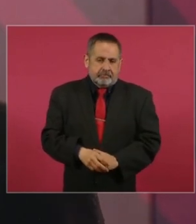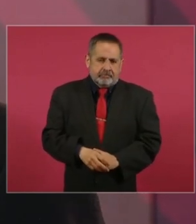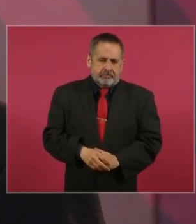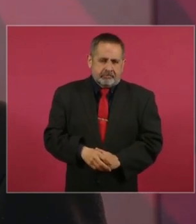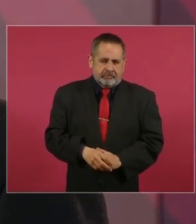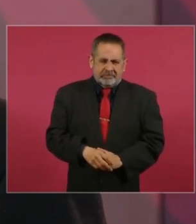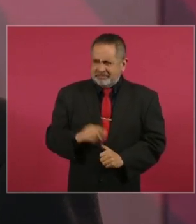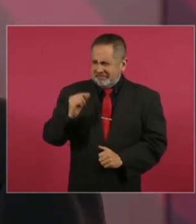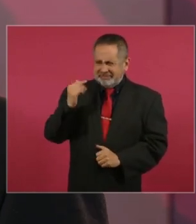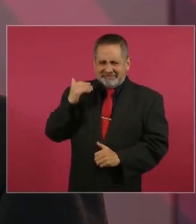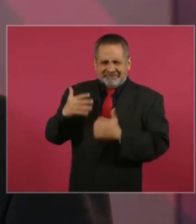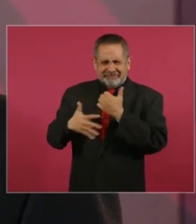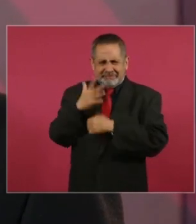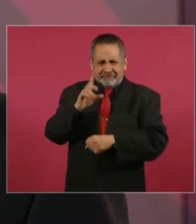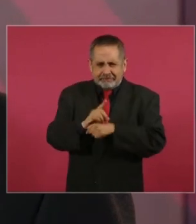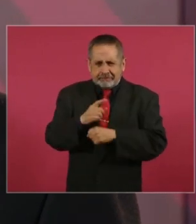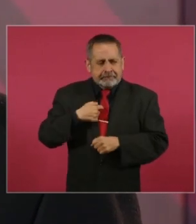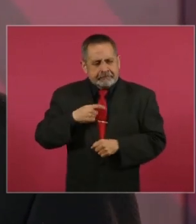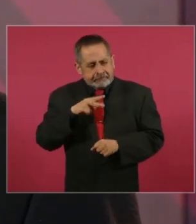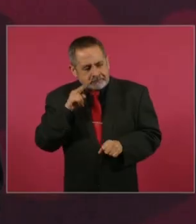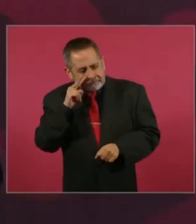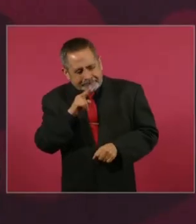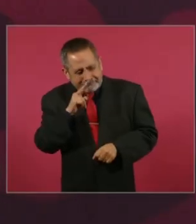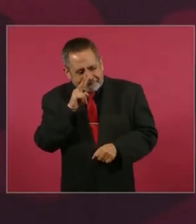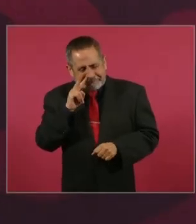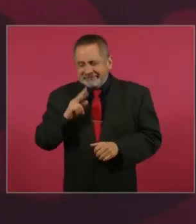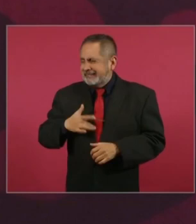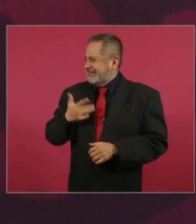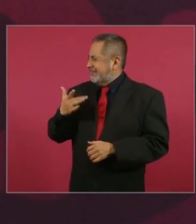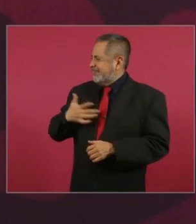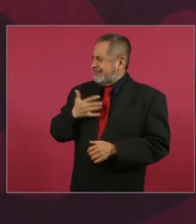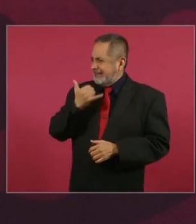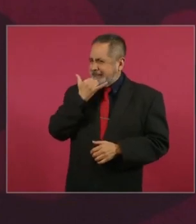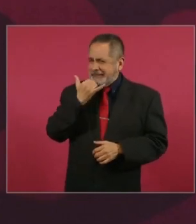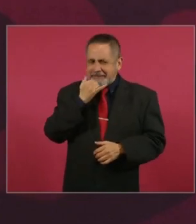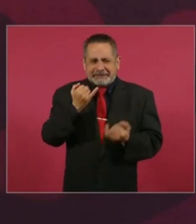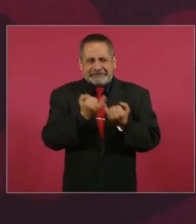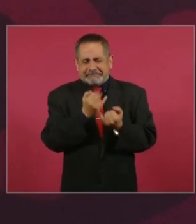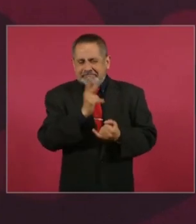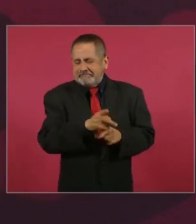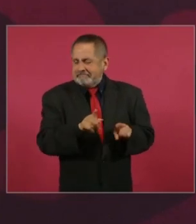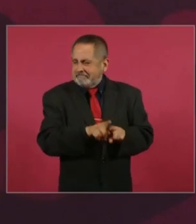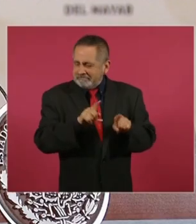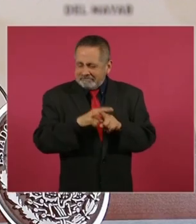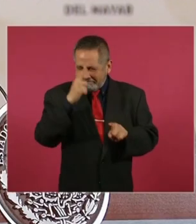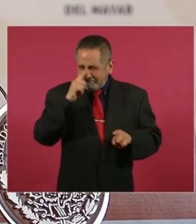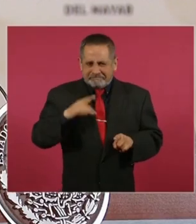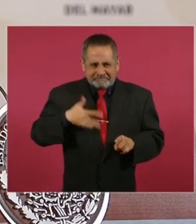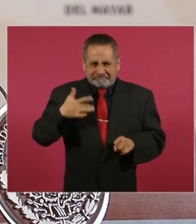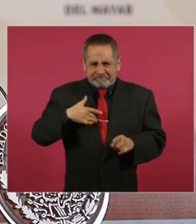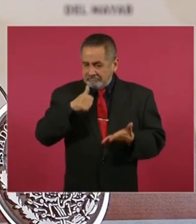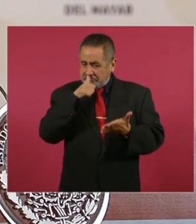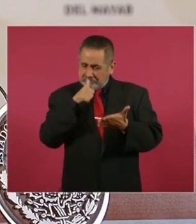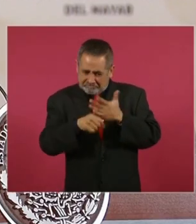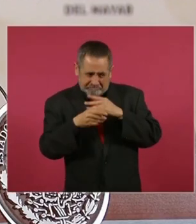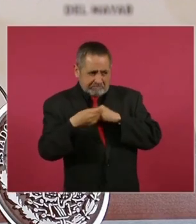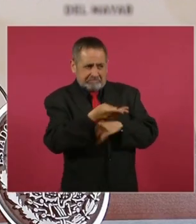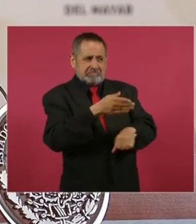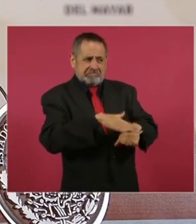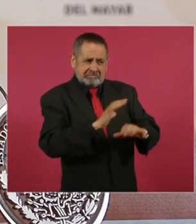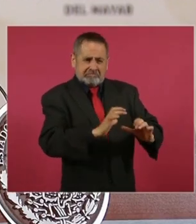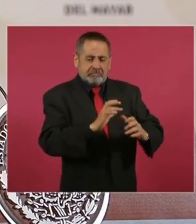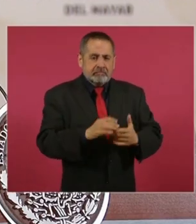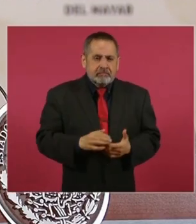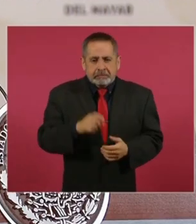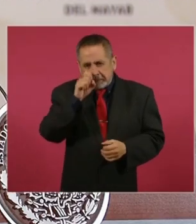Hace como 15 días, porque ya veíamos venir igual que la liberación del procurador.